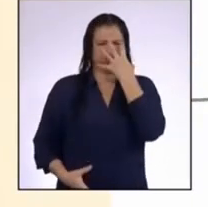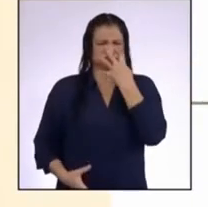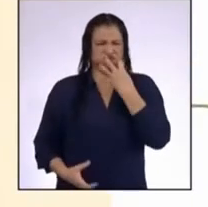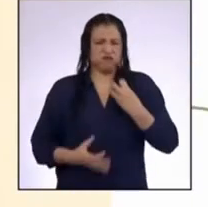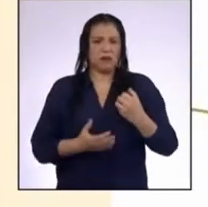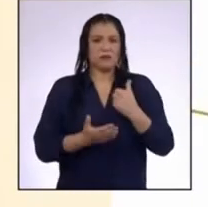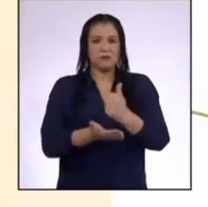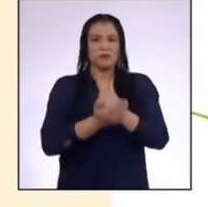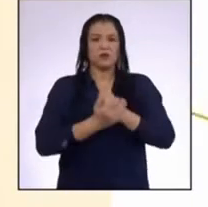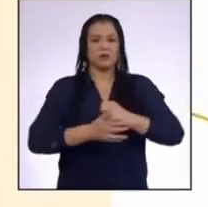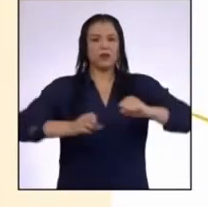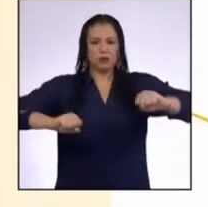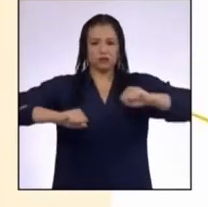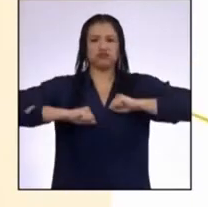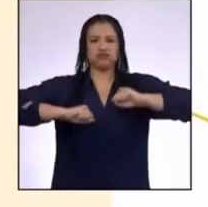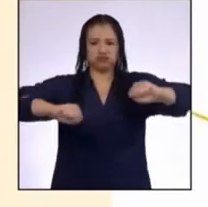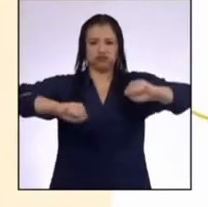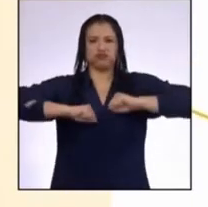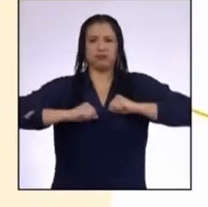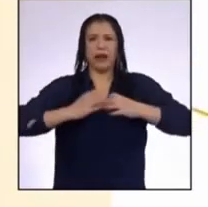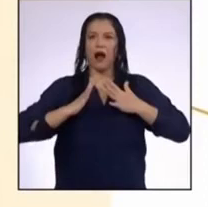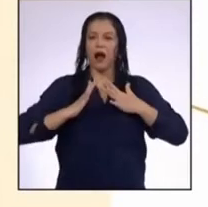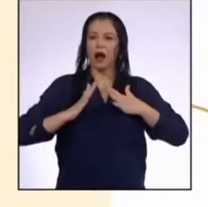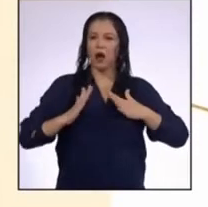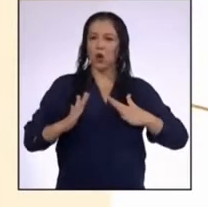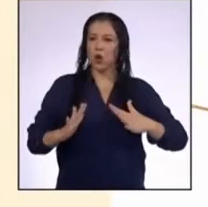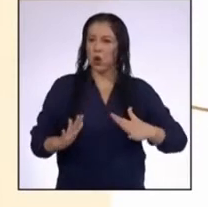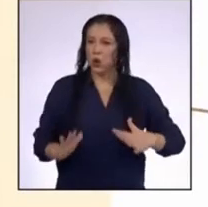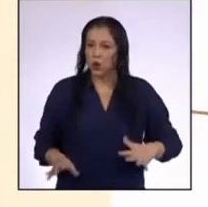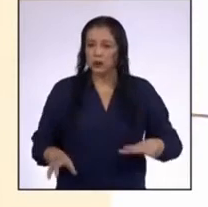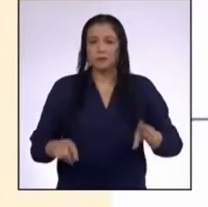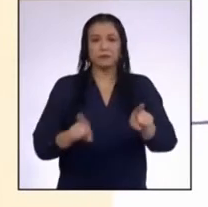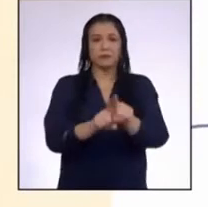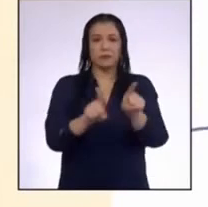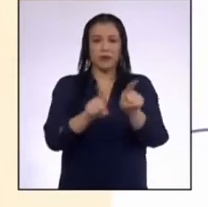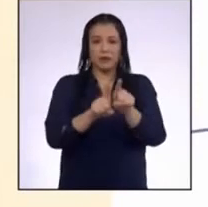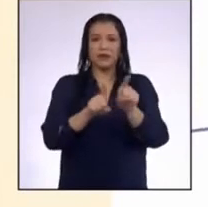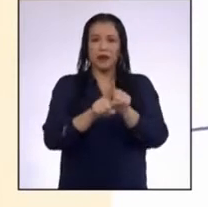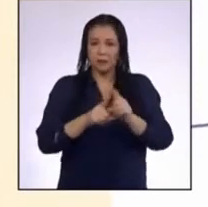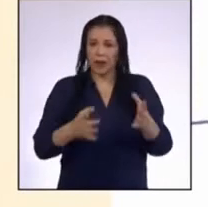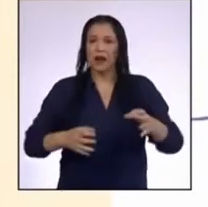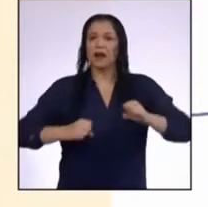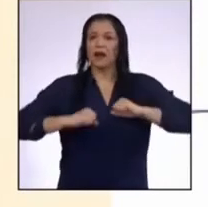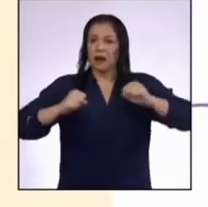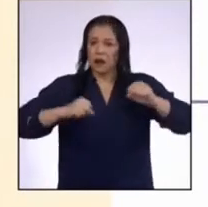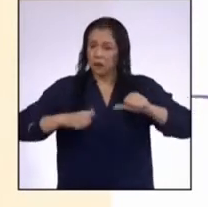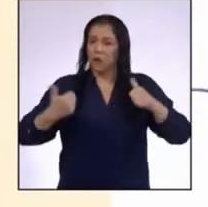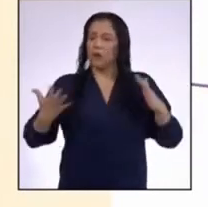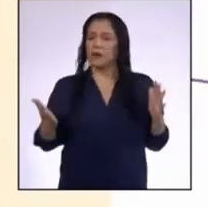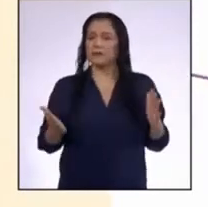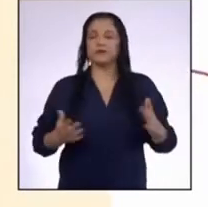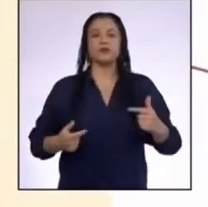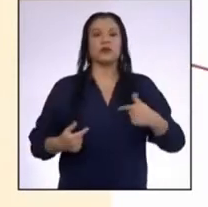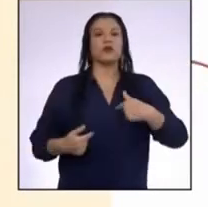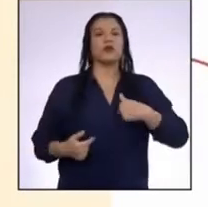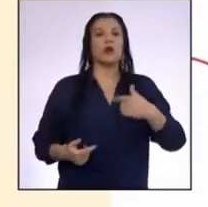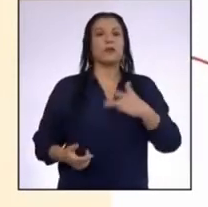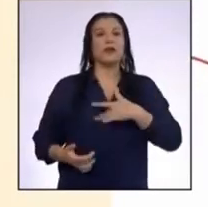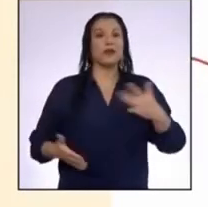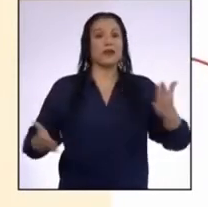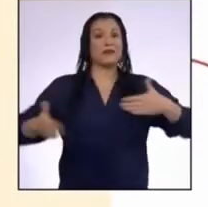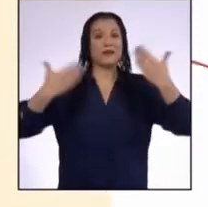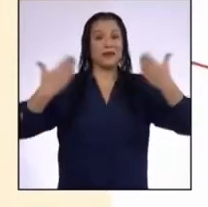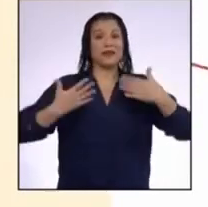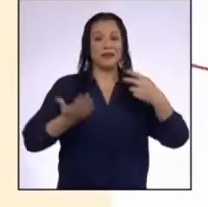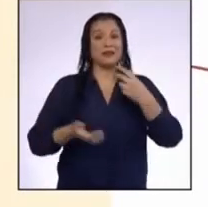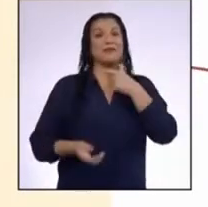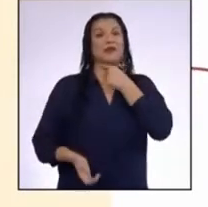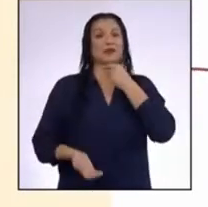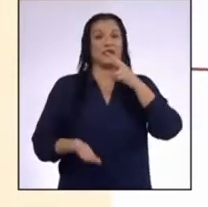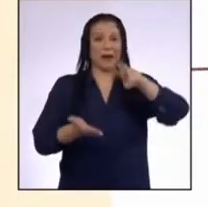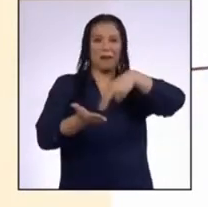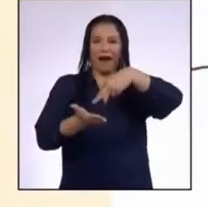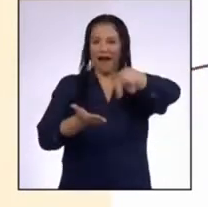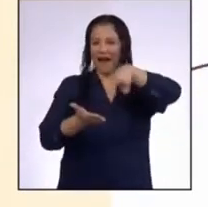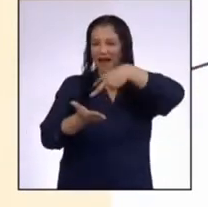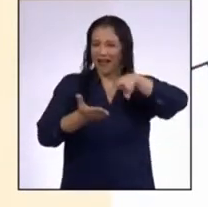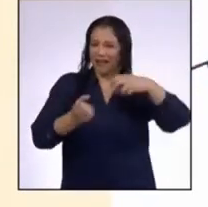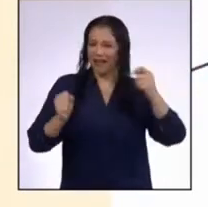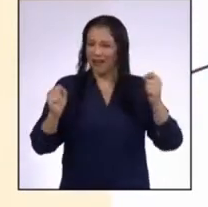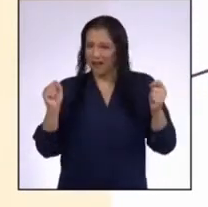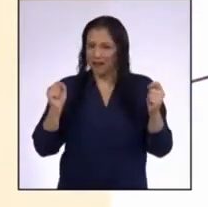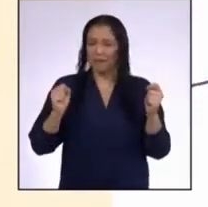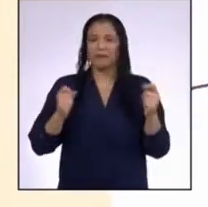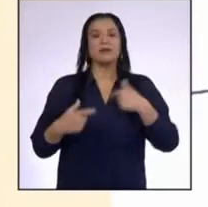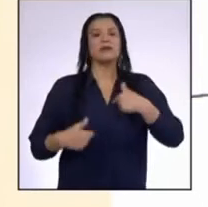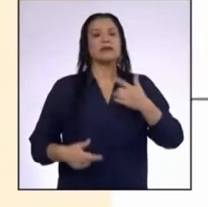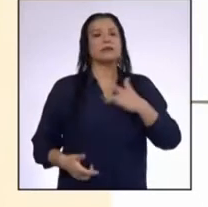muchísimo a hacer ejercicio para desfogarme Incluso me da buenos resultados Cuando estoy alegre, me gusta bailar también Y